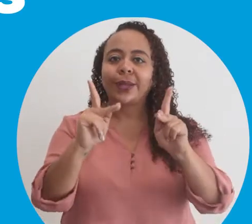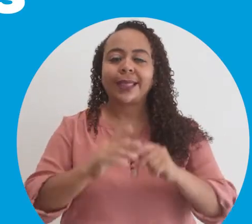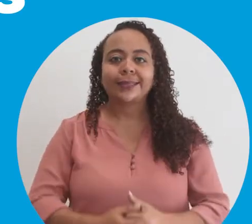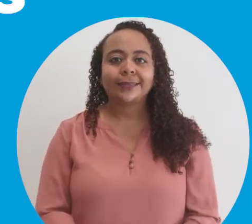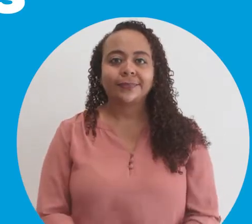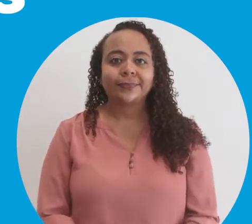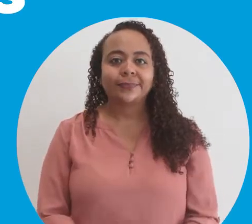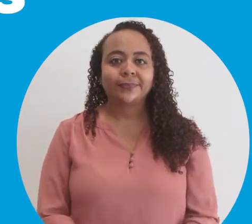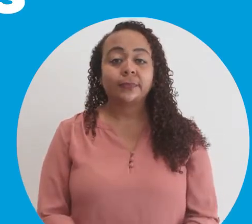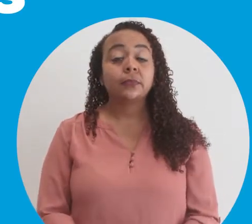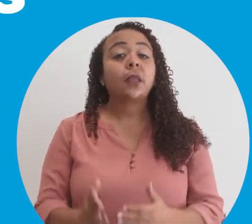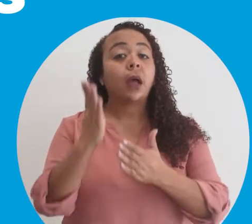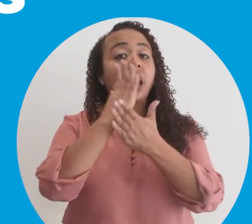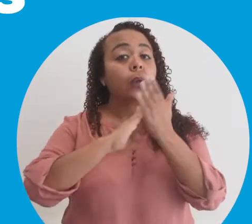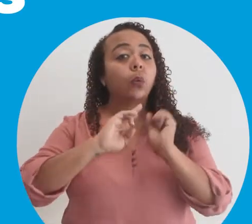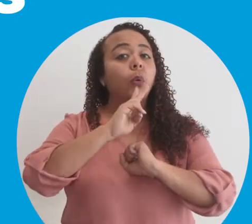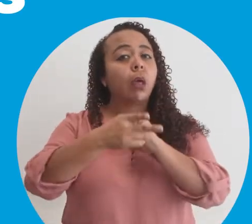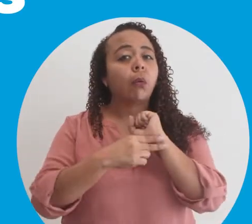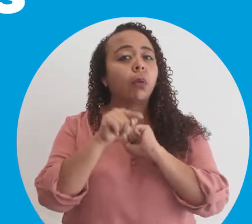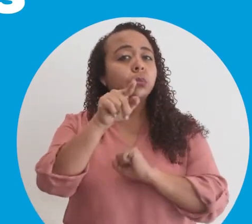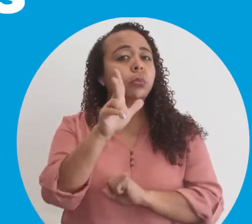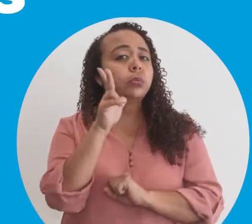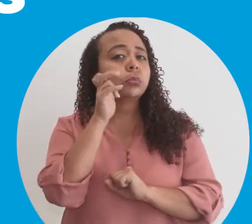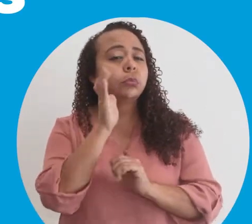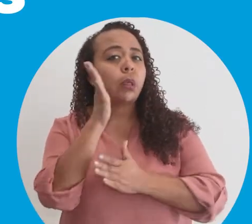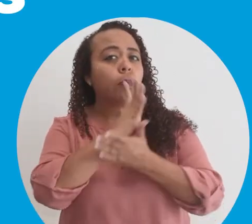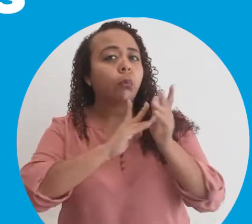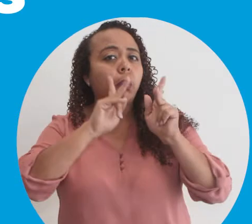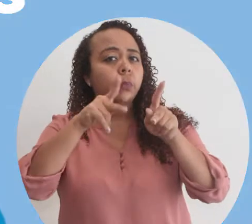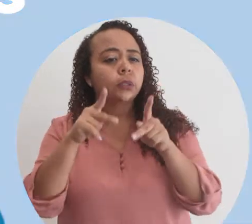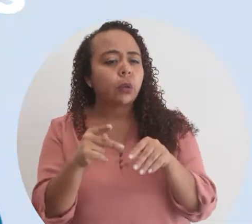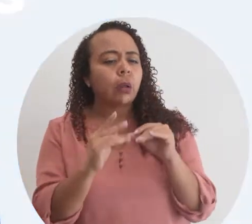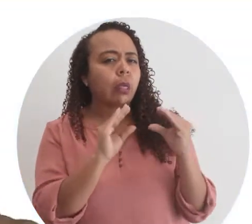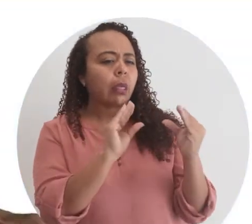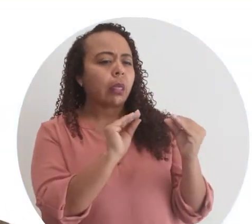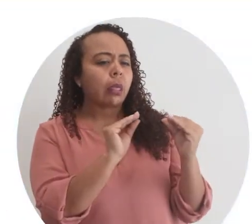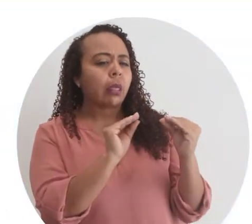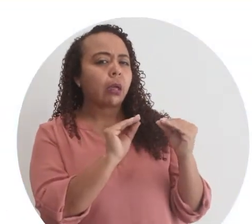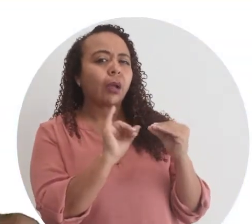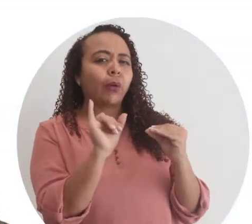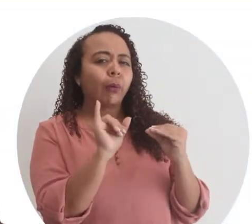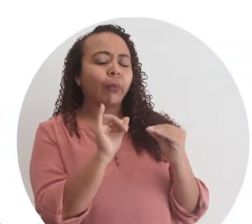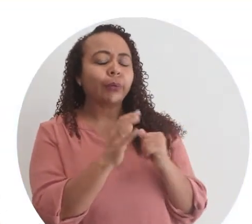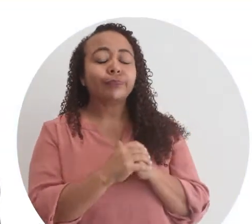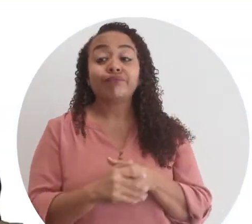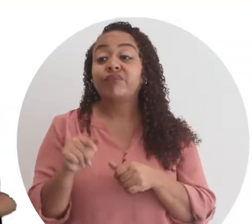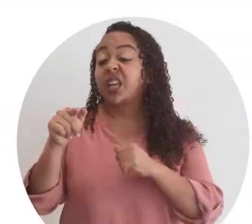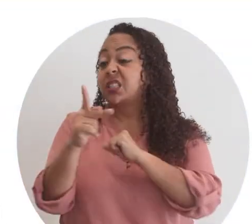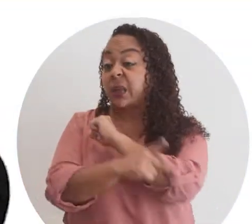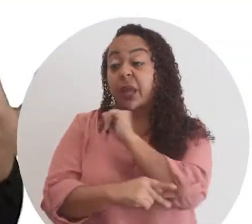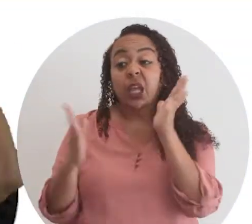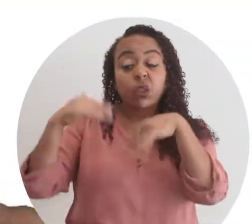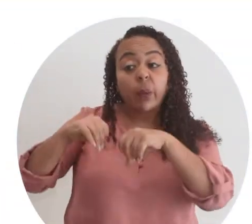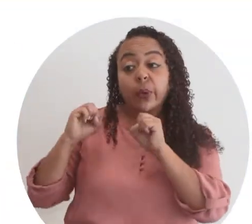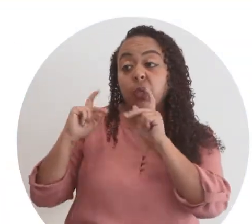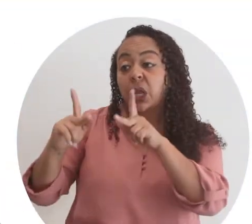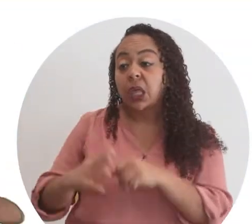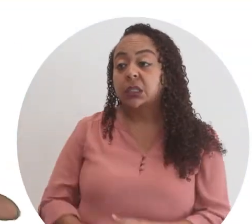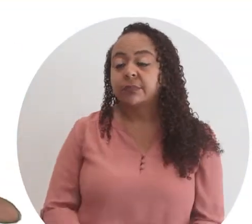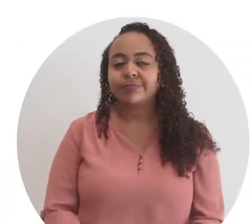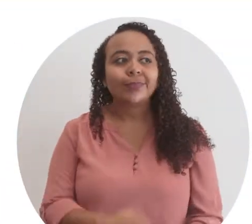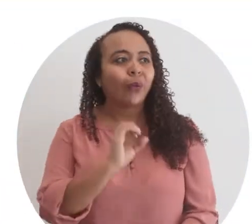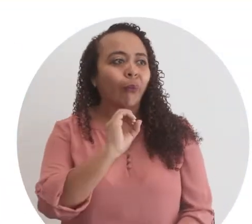de oportunidades. ¿Alguna vez ha escuchado alguna persona haciendo comentarios como, en este país no hay